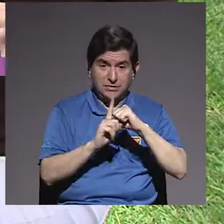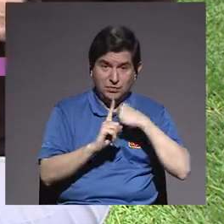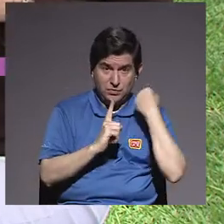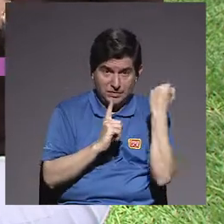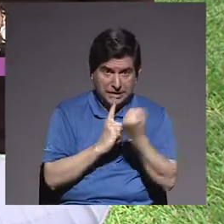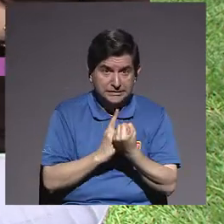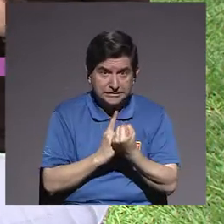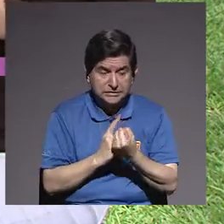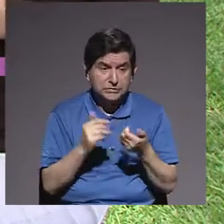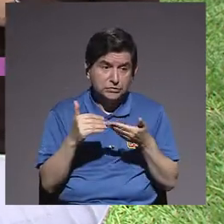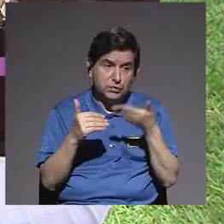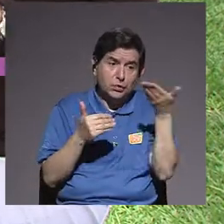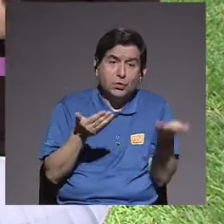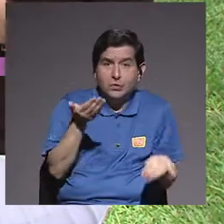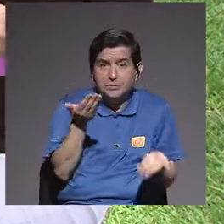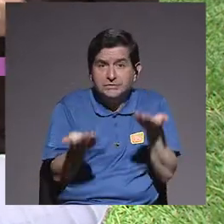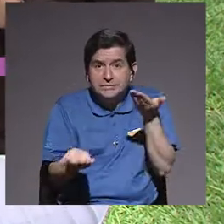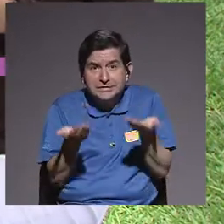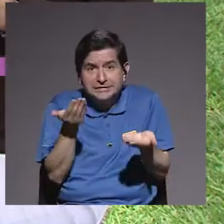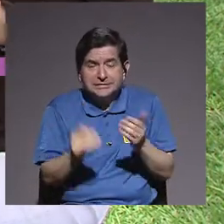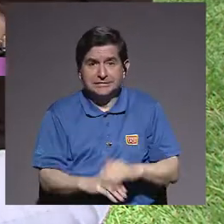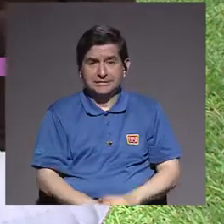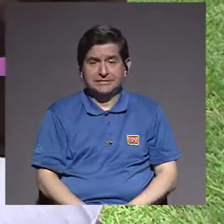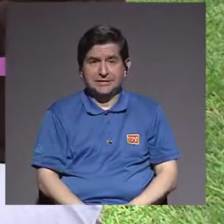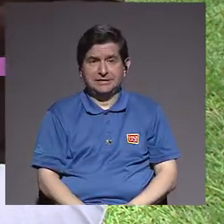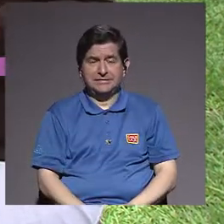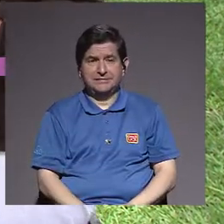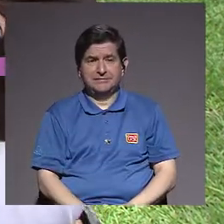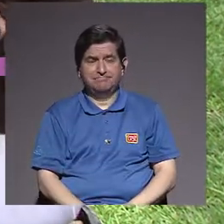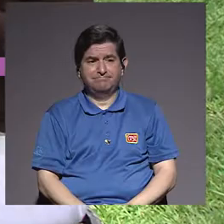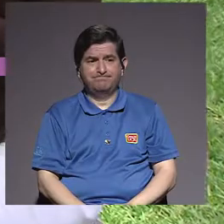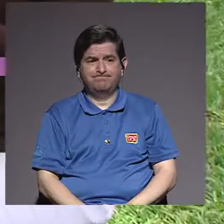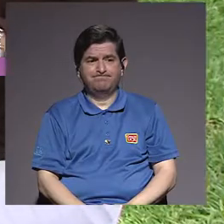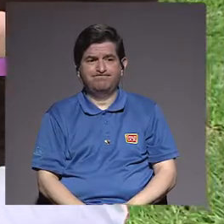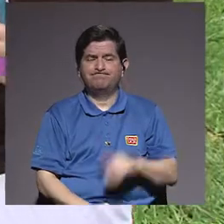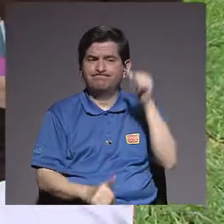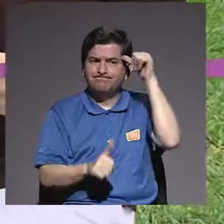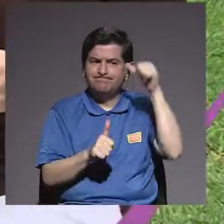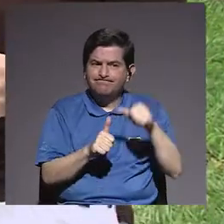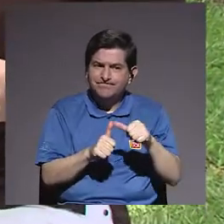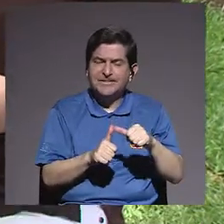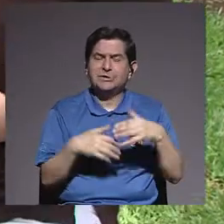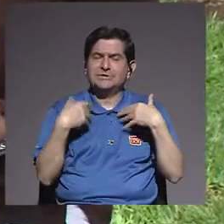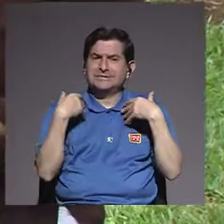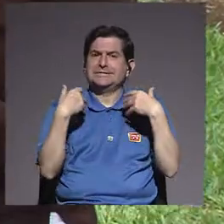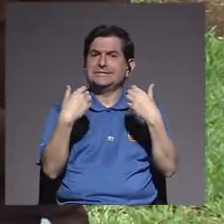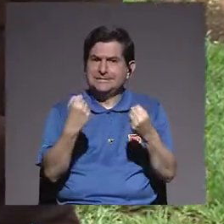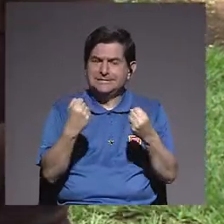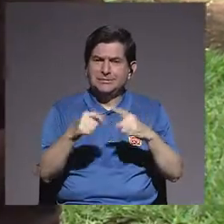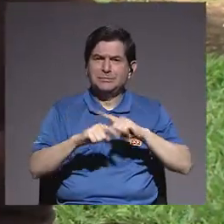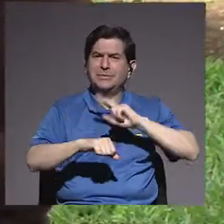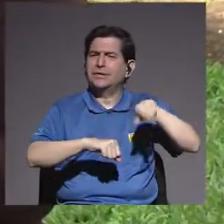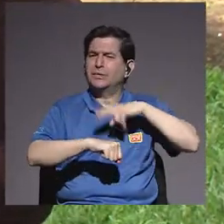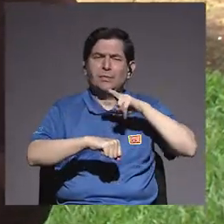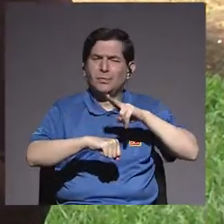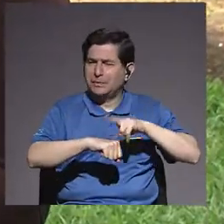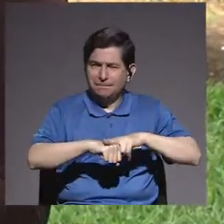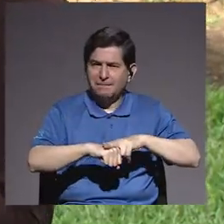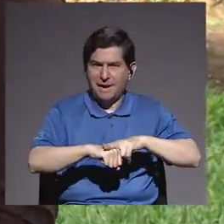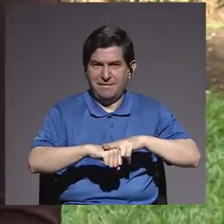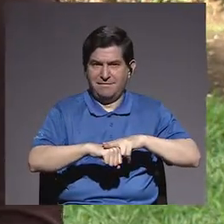circunstancias y que hay cosas que hay que tomar en cuenta por la salud, pero normalmente,